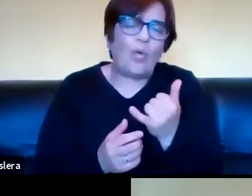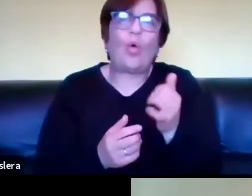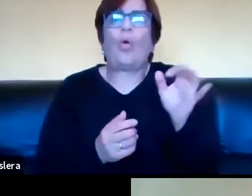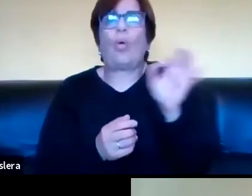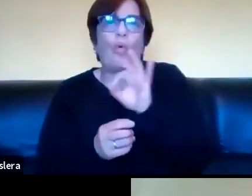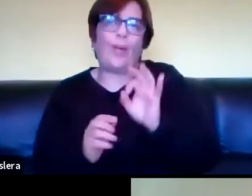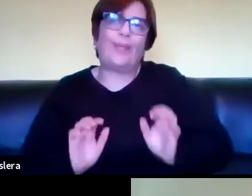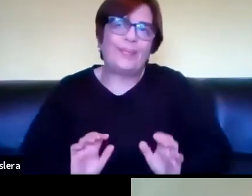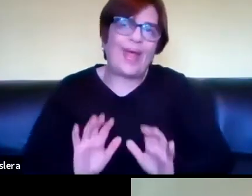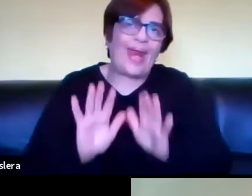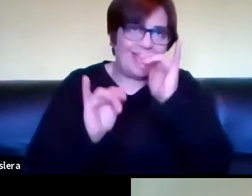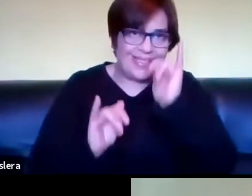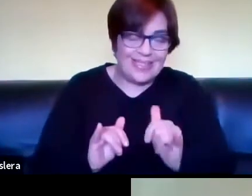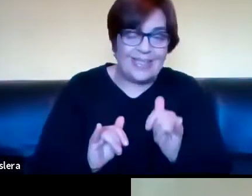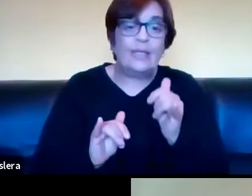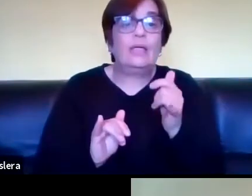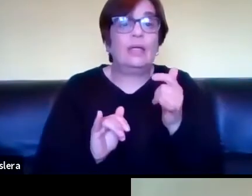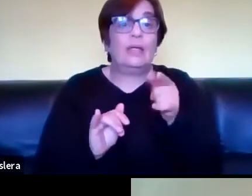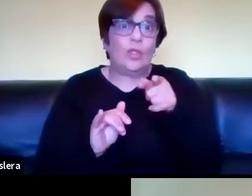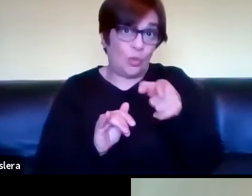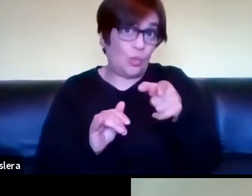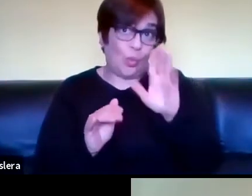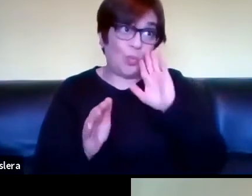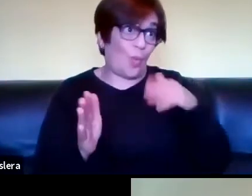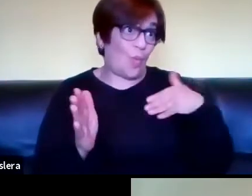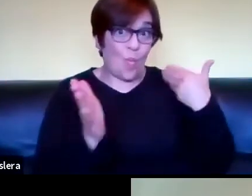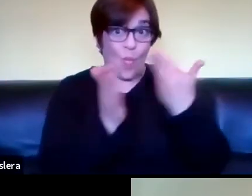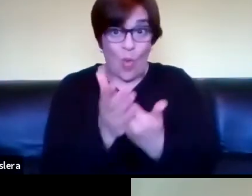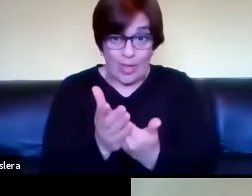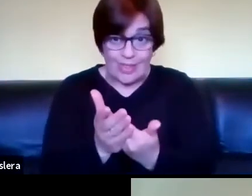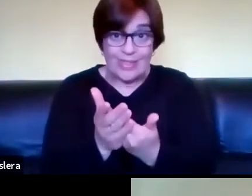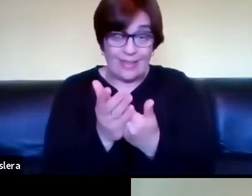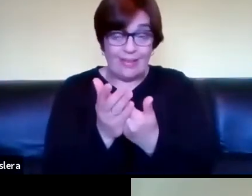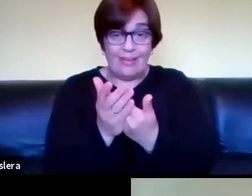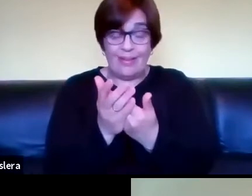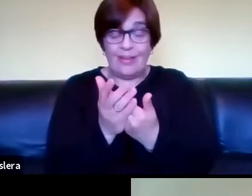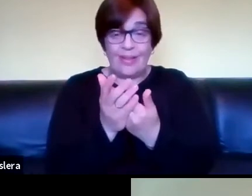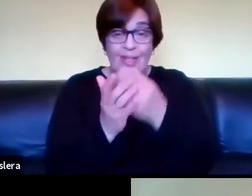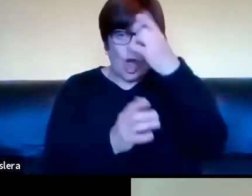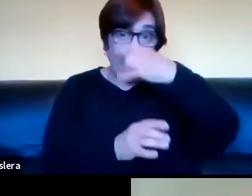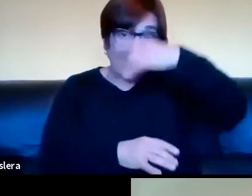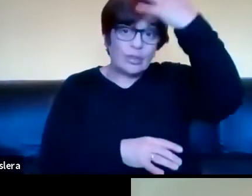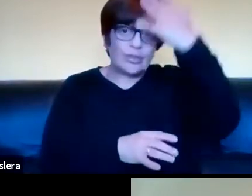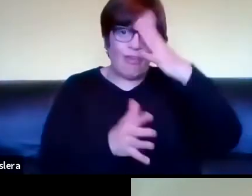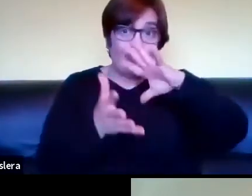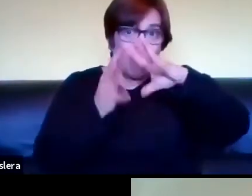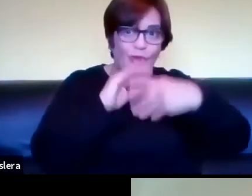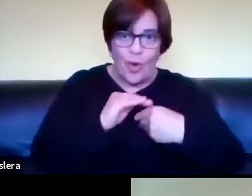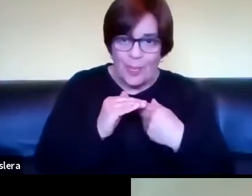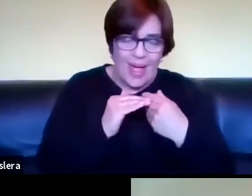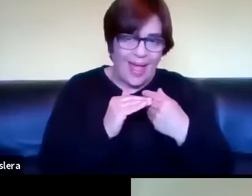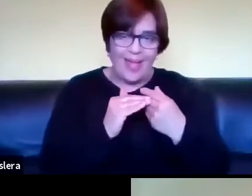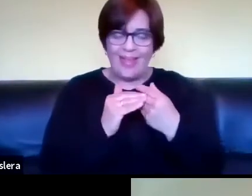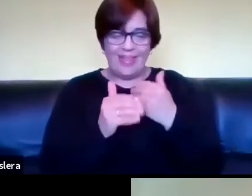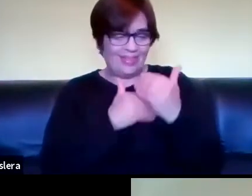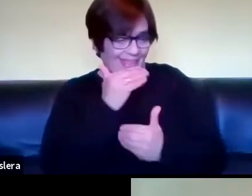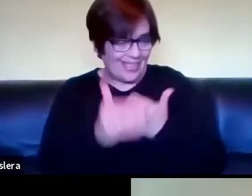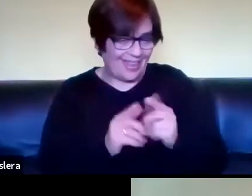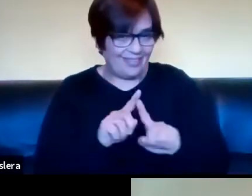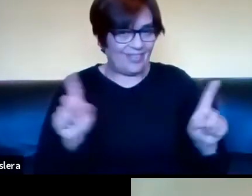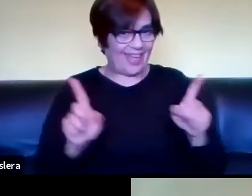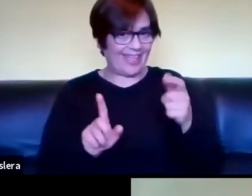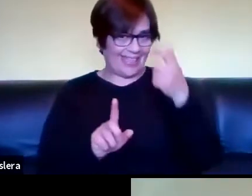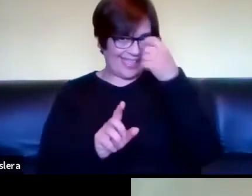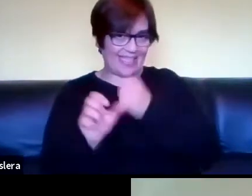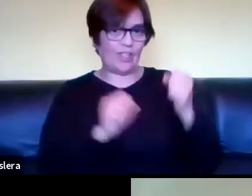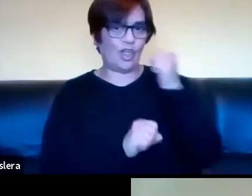de producirlo creo que lo que tú estás planteando en términos conceptuales es una forma distinta de relacionarse con esa tecnología